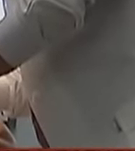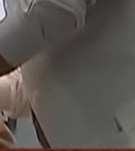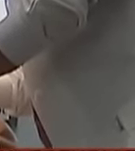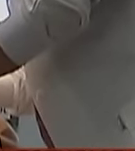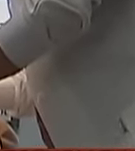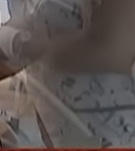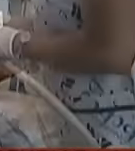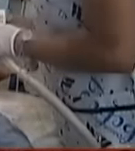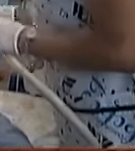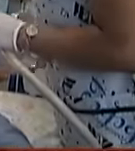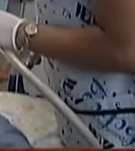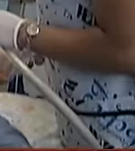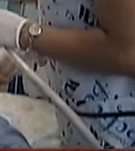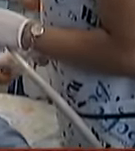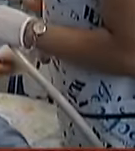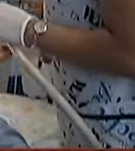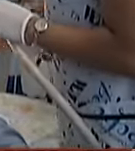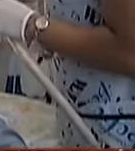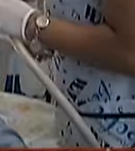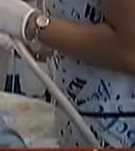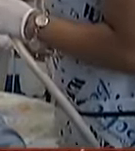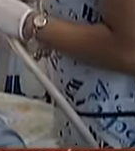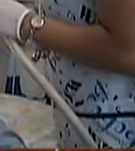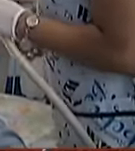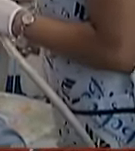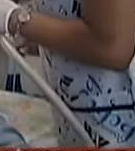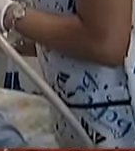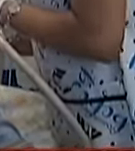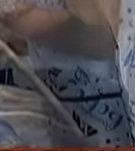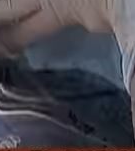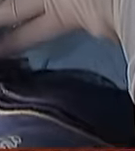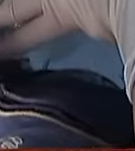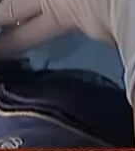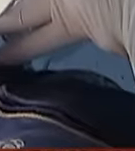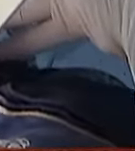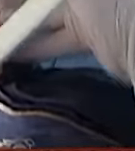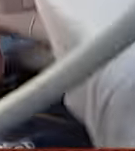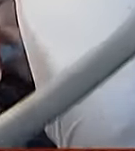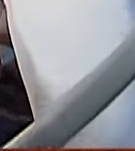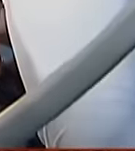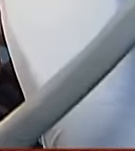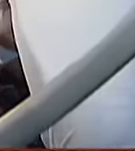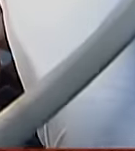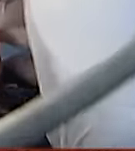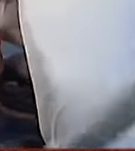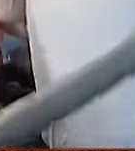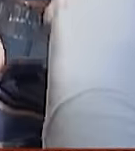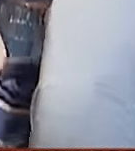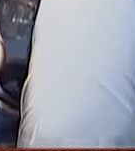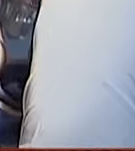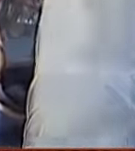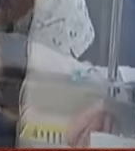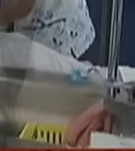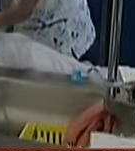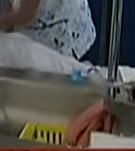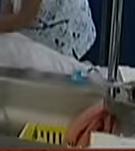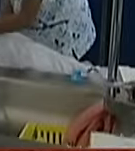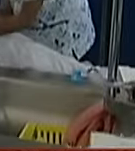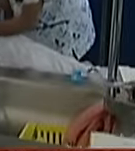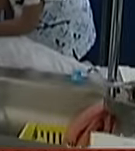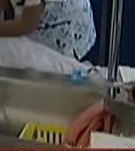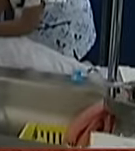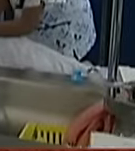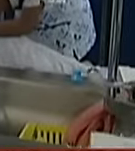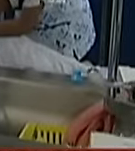dientitos le enseñamos con una gasa como se la debe de enrollar en la mano que sea húmeda y enseñarle a la mamá la